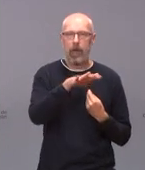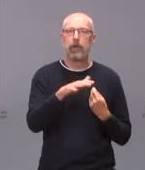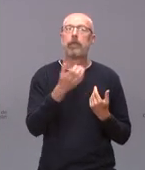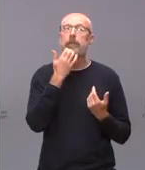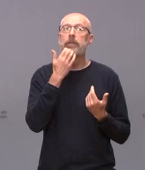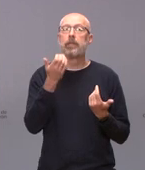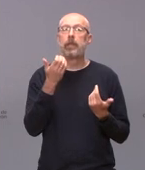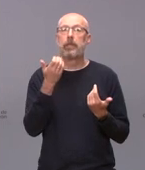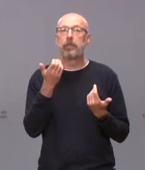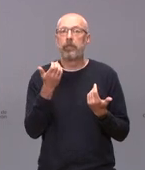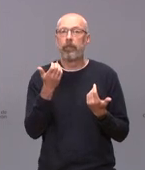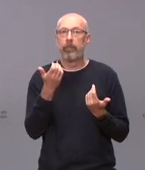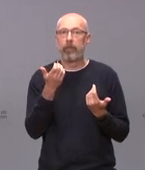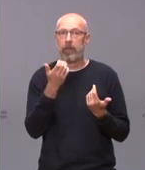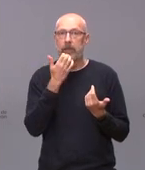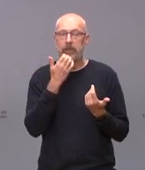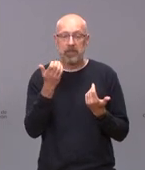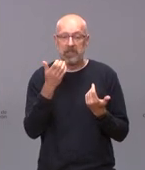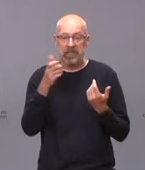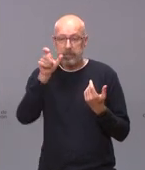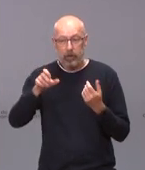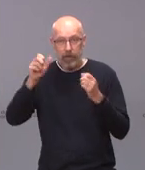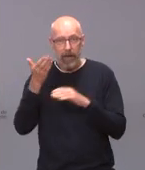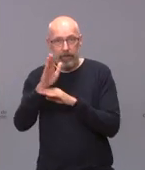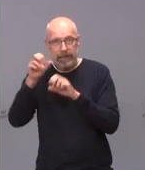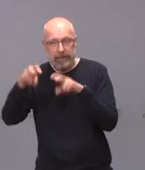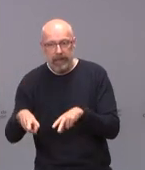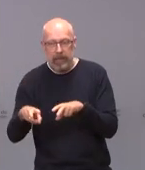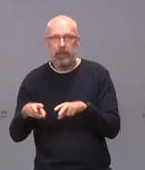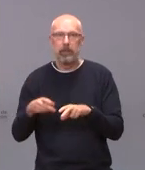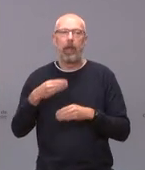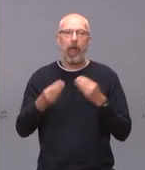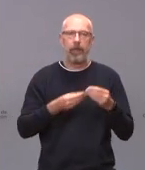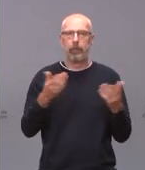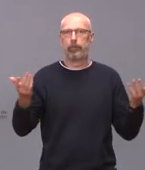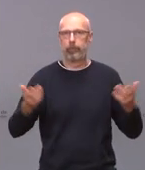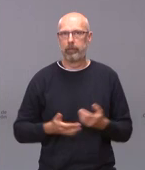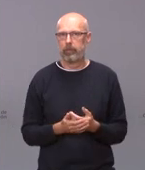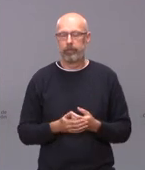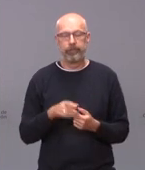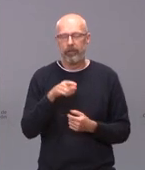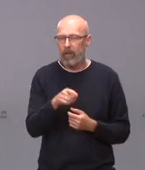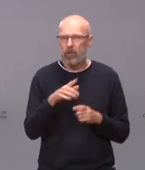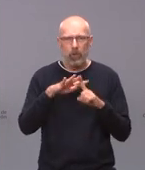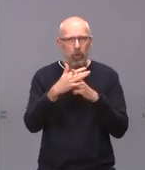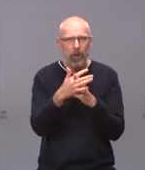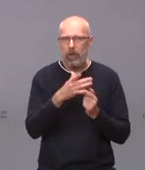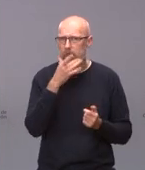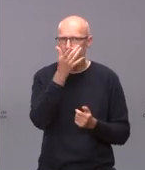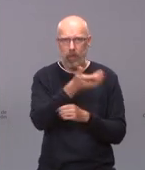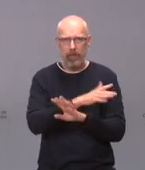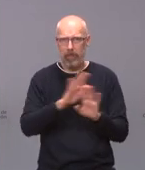procurador tranquilo no sé qué sería de nosotros no sé qué sería de nosotros es una absoluta vergüenza